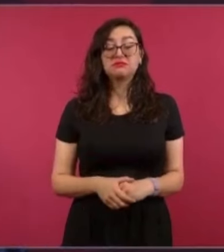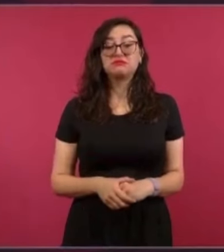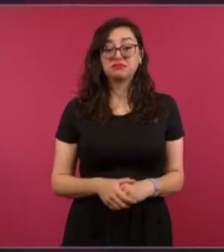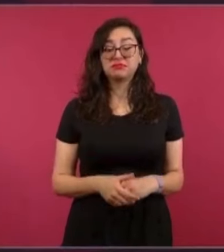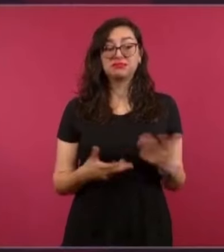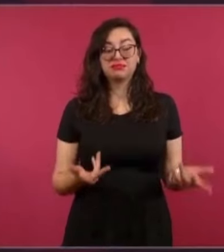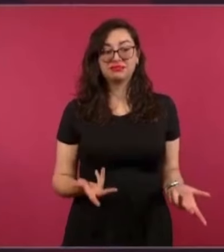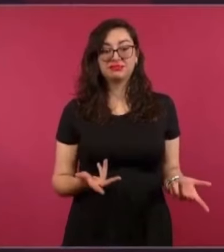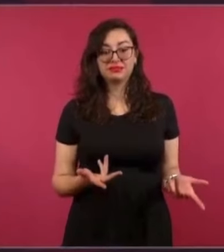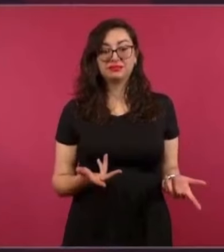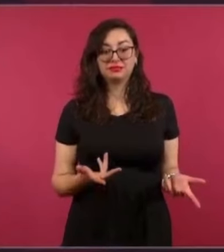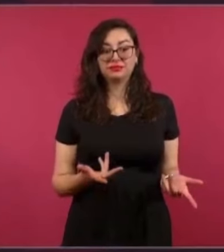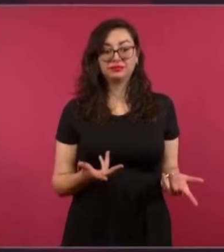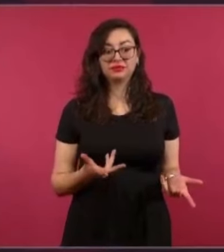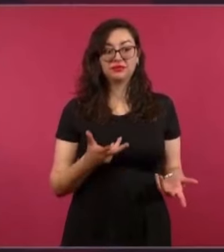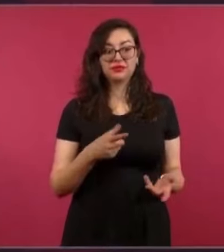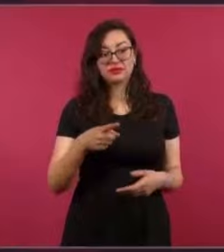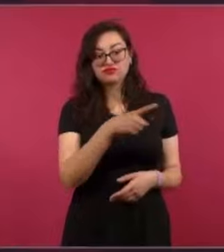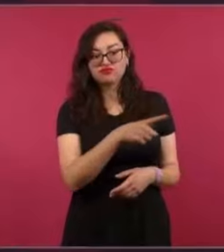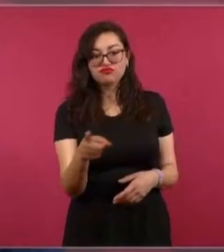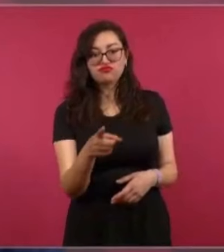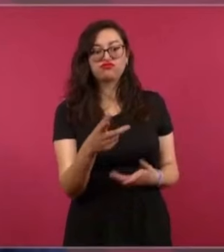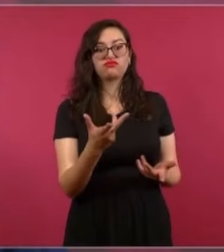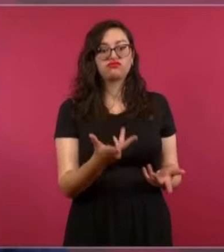hay pactos de silencio.